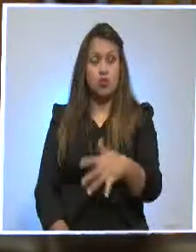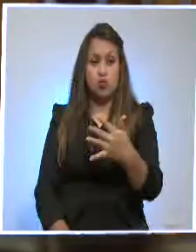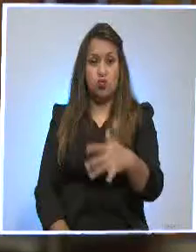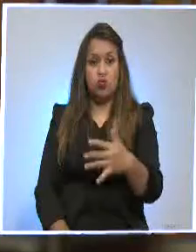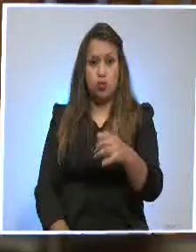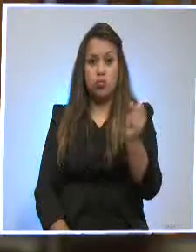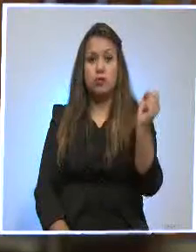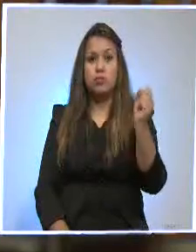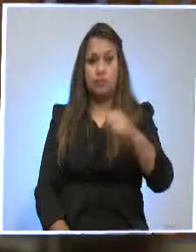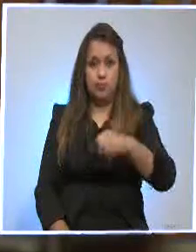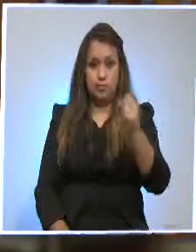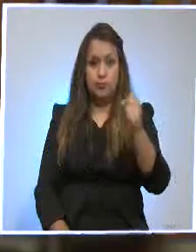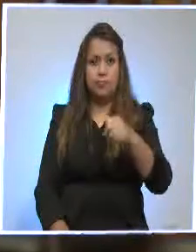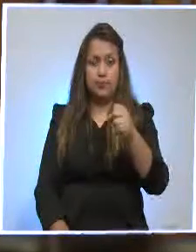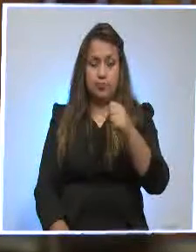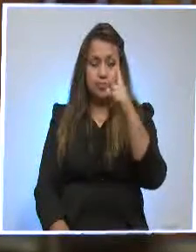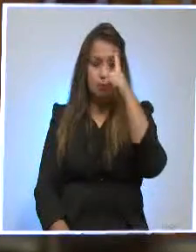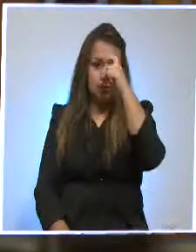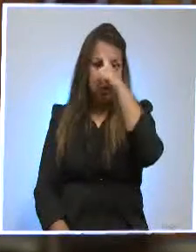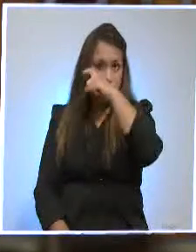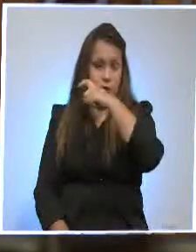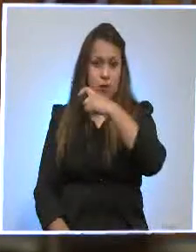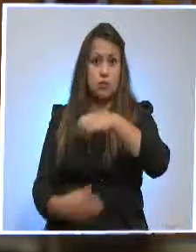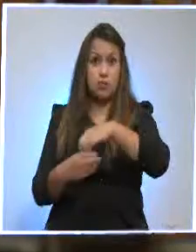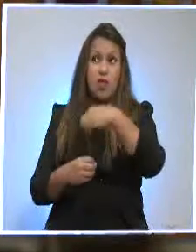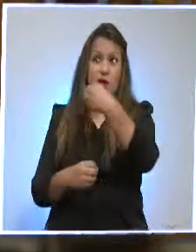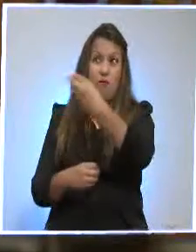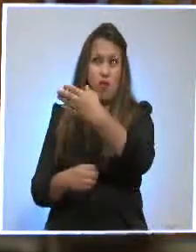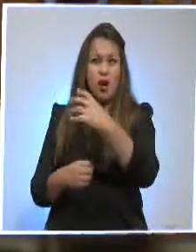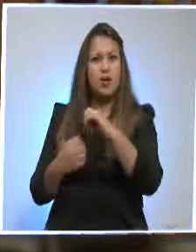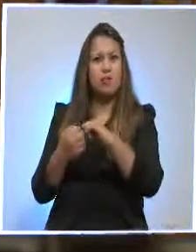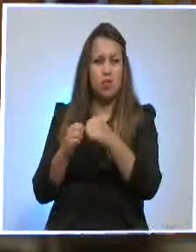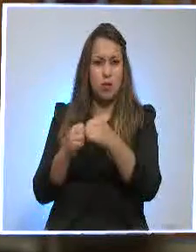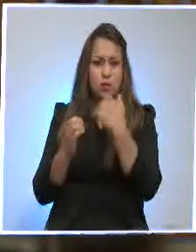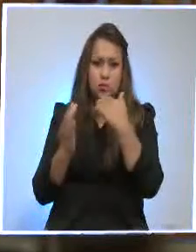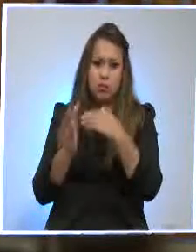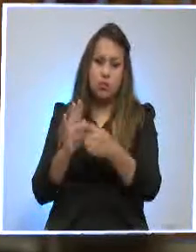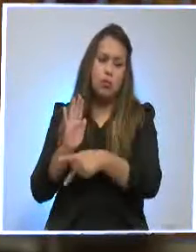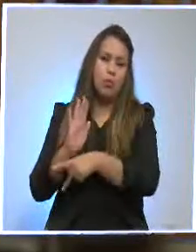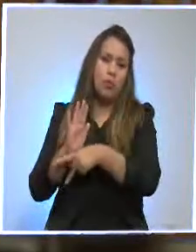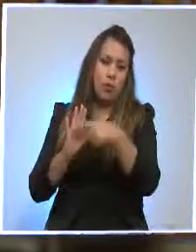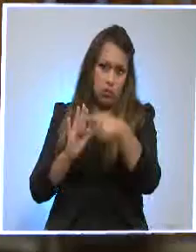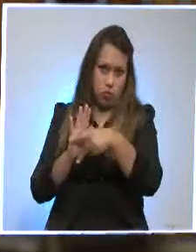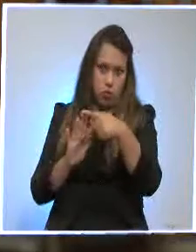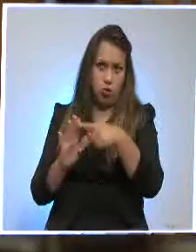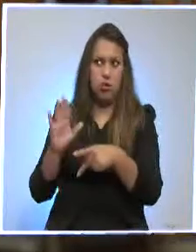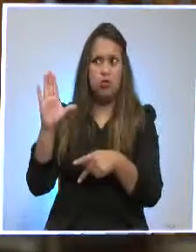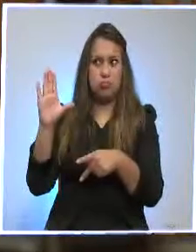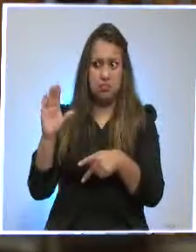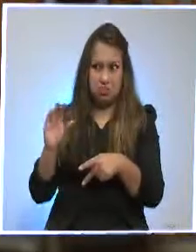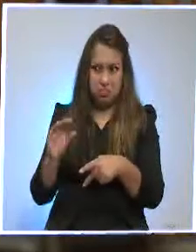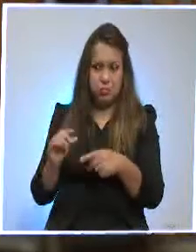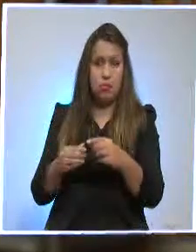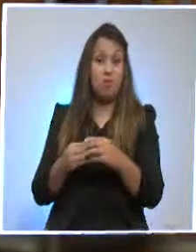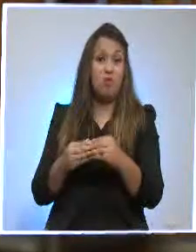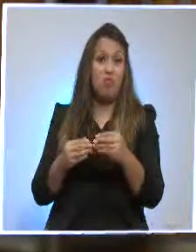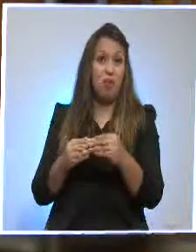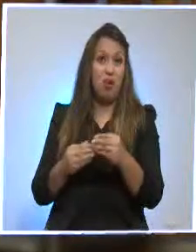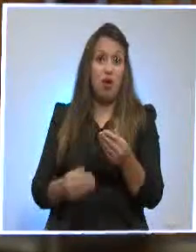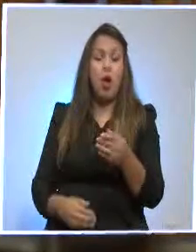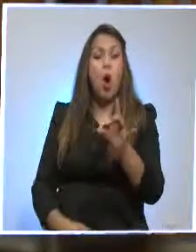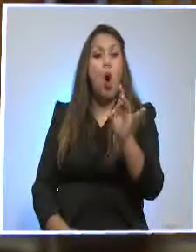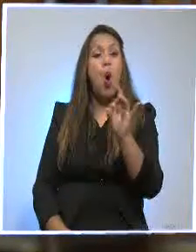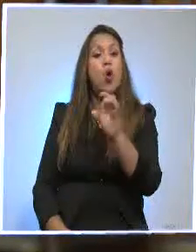internas incluso también. Entre las externas tenemos lógicamente la caída en el precio del petróleo que se derrumbó de 80